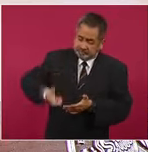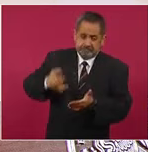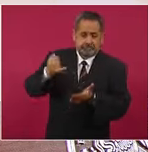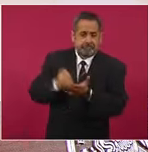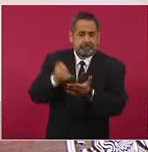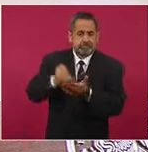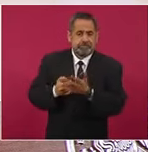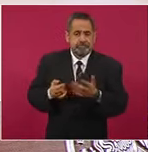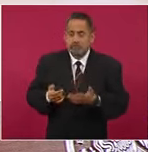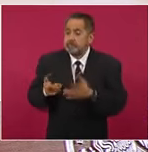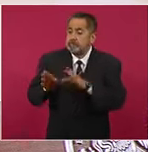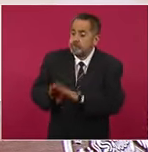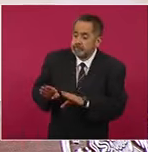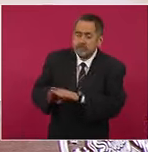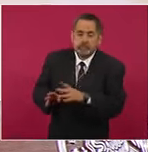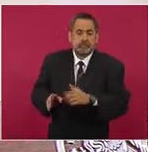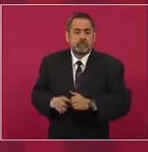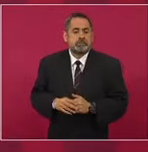¿Cómo?